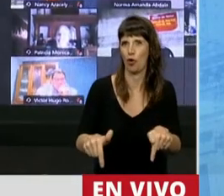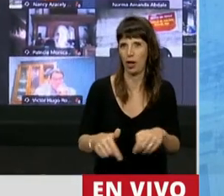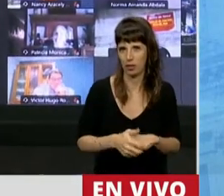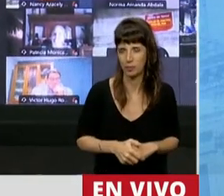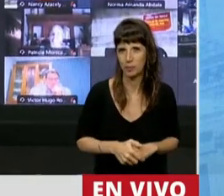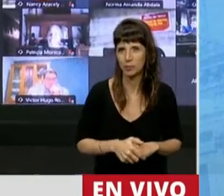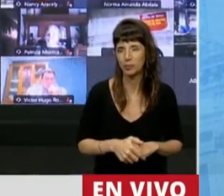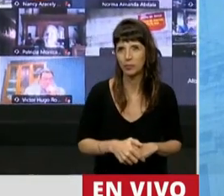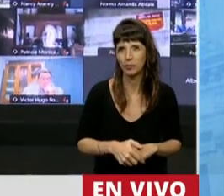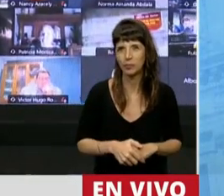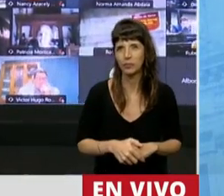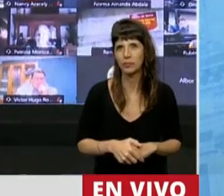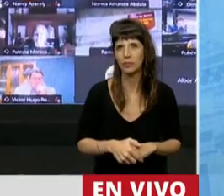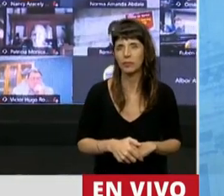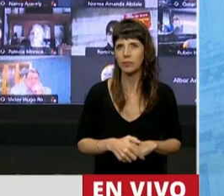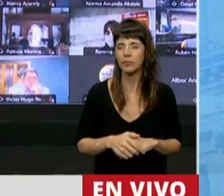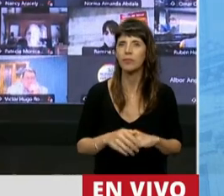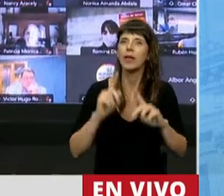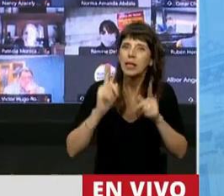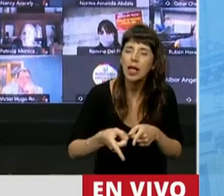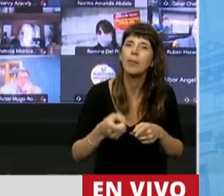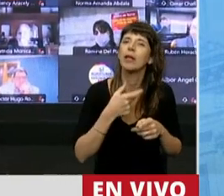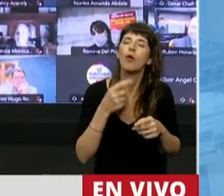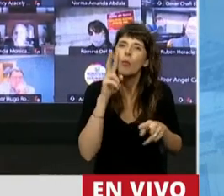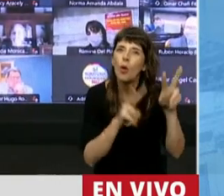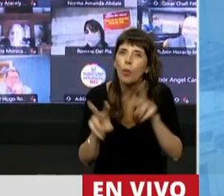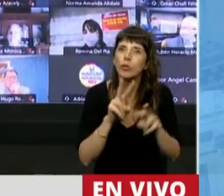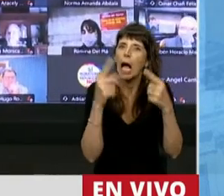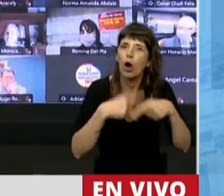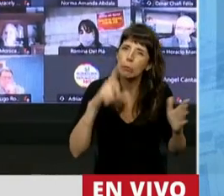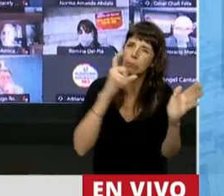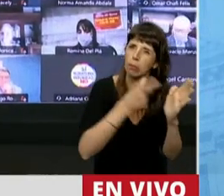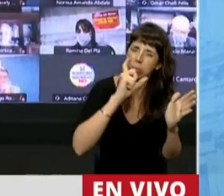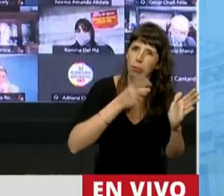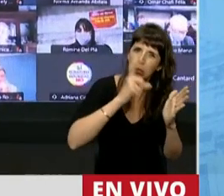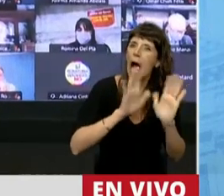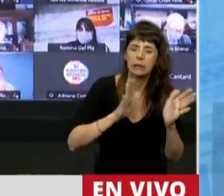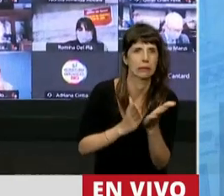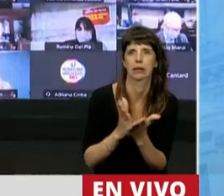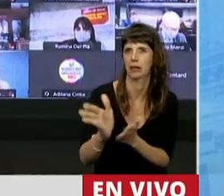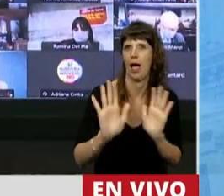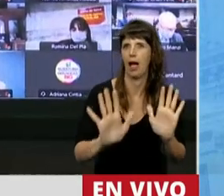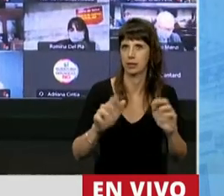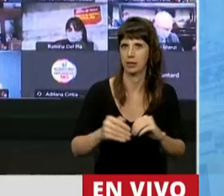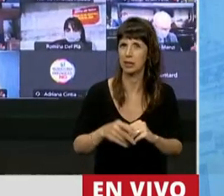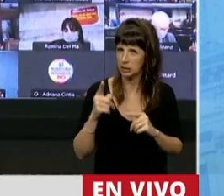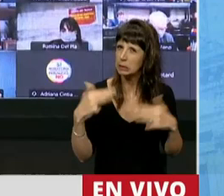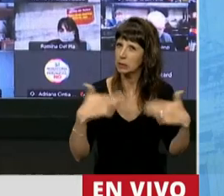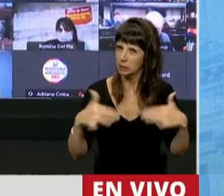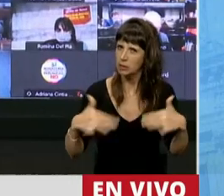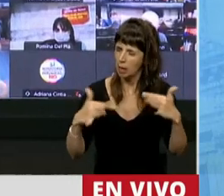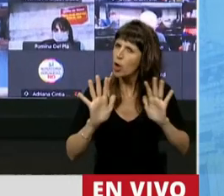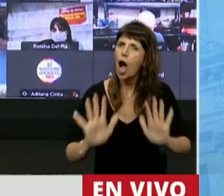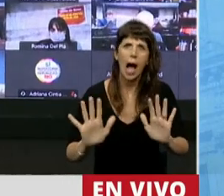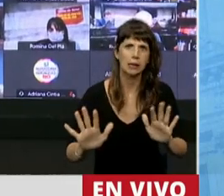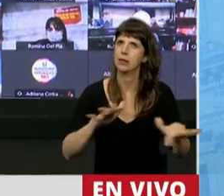todos los delitos para adelante que se les ocurrieran. Así de duro. Esto es lo que